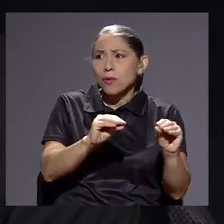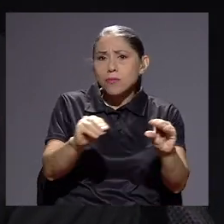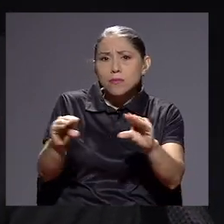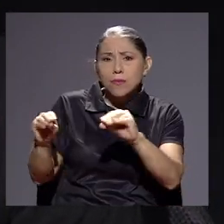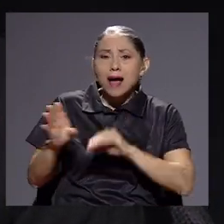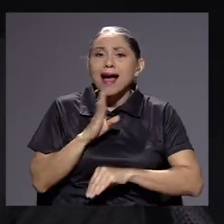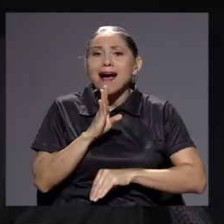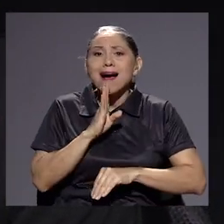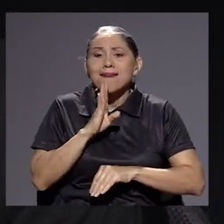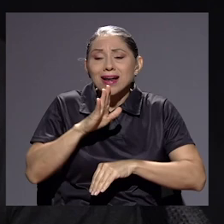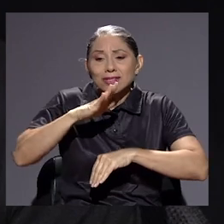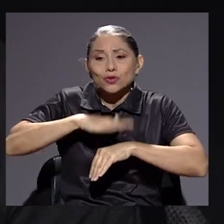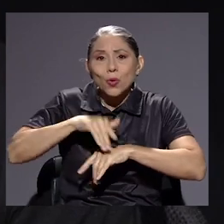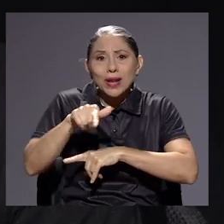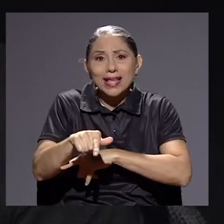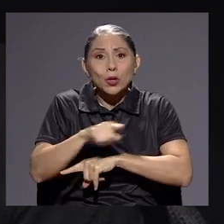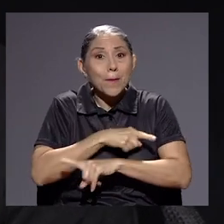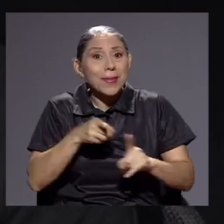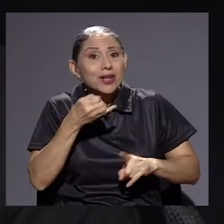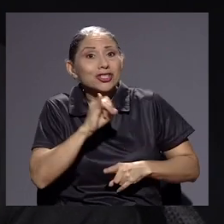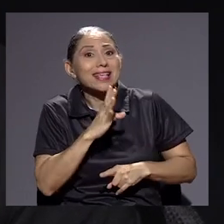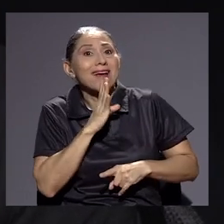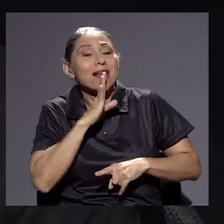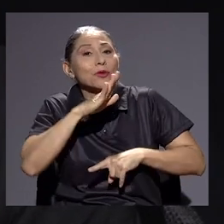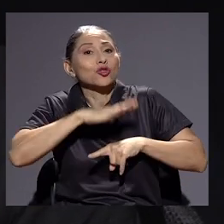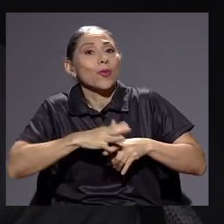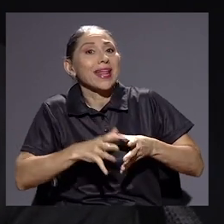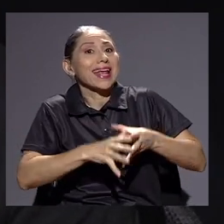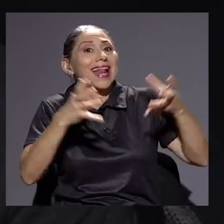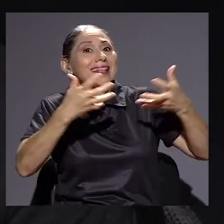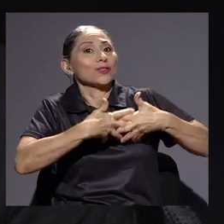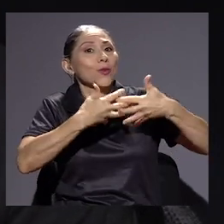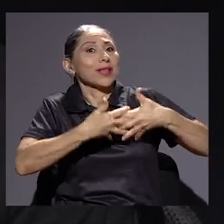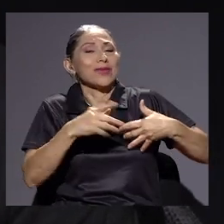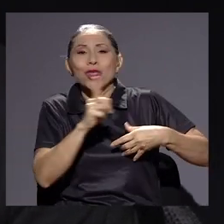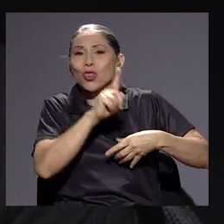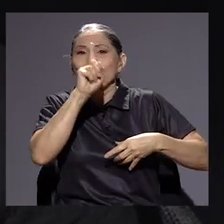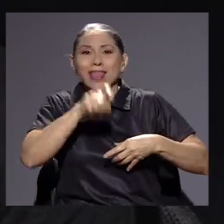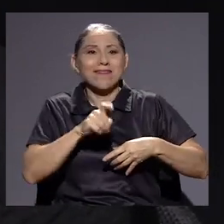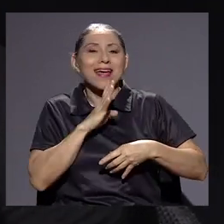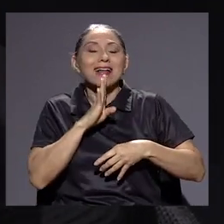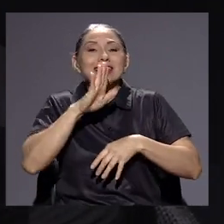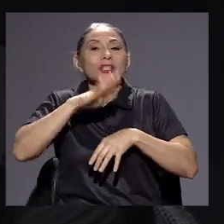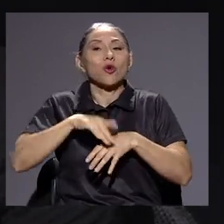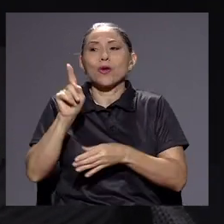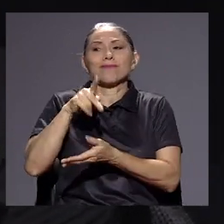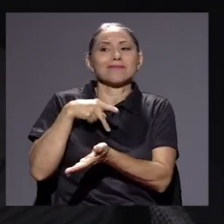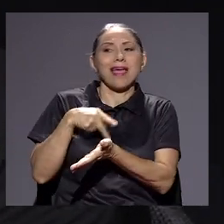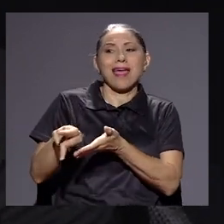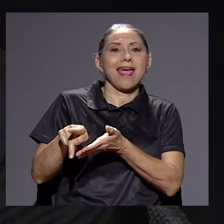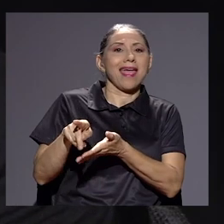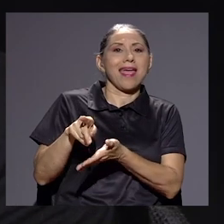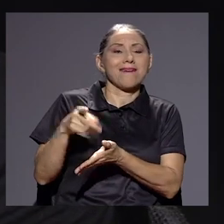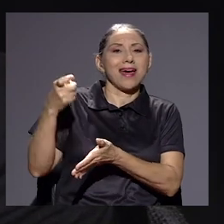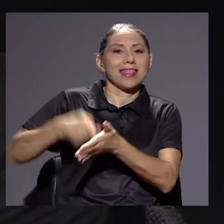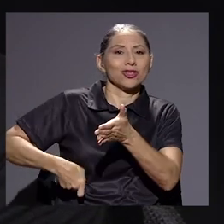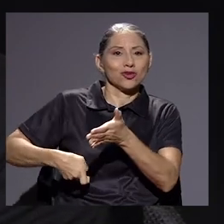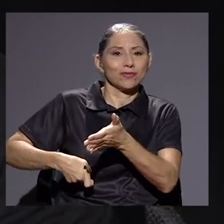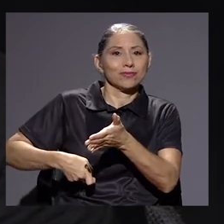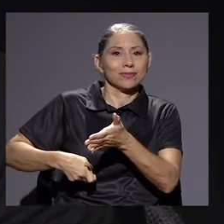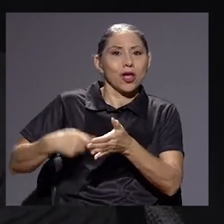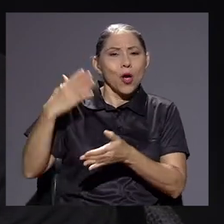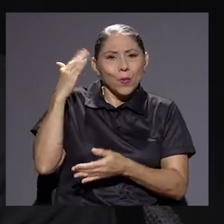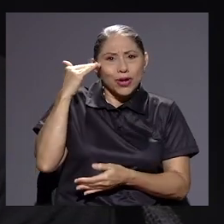hablamos de los grandes contribuyentes no se debería hablar de evasión. ¿Por qué? Porque ellos tienen los suficientes recursos para no evadir.